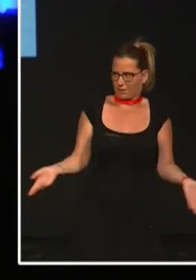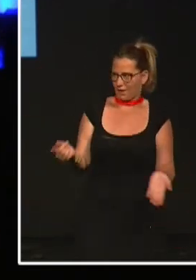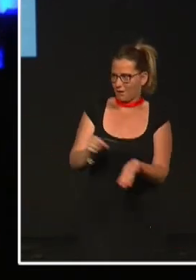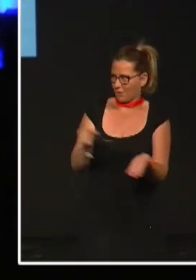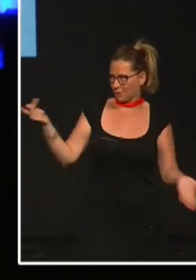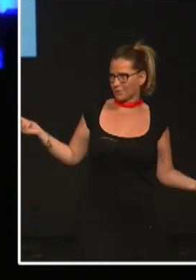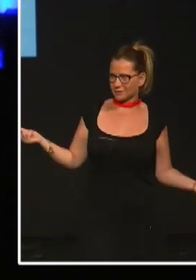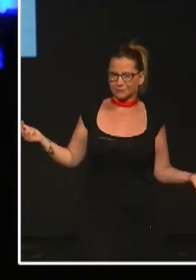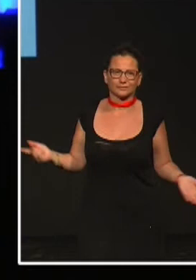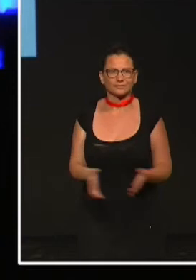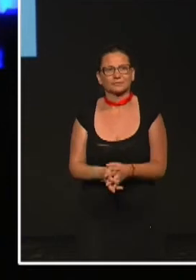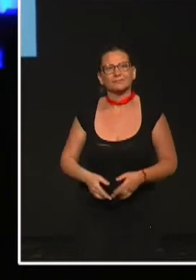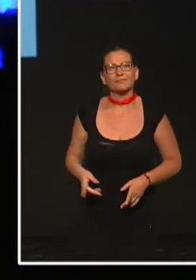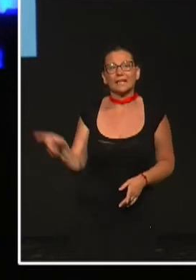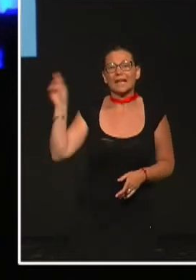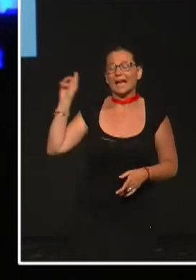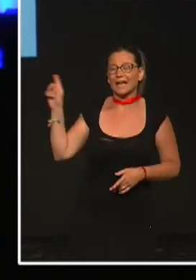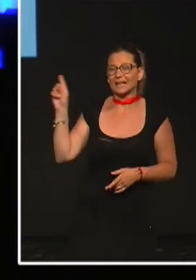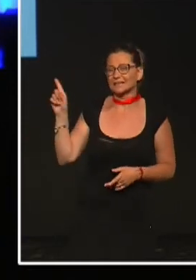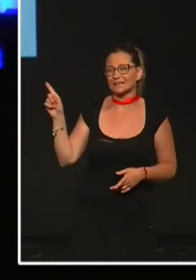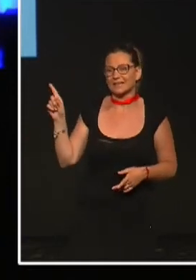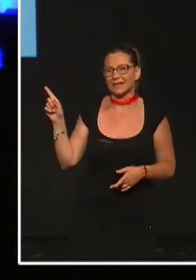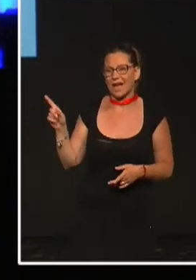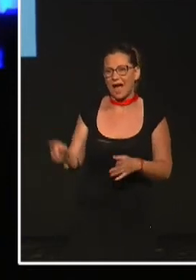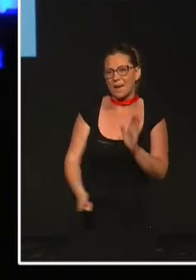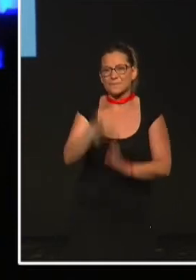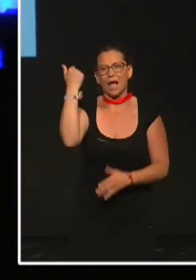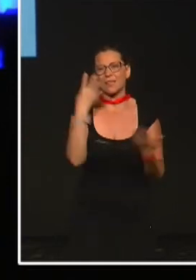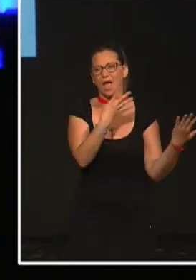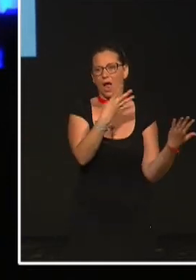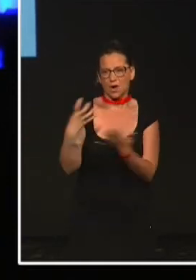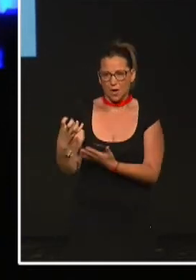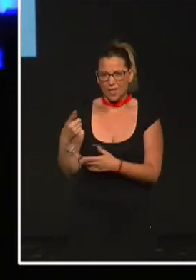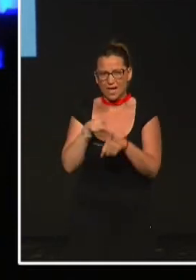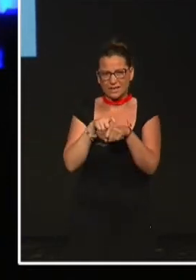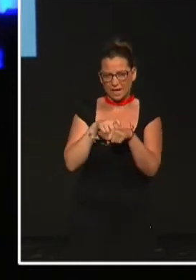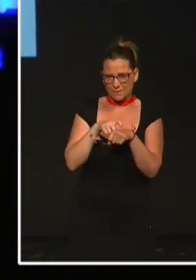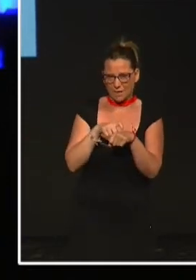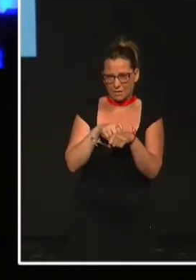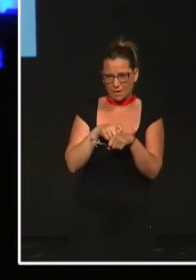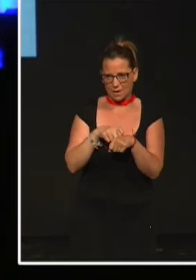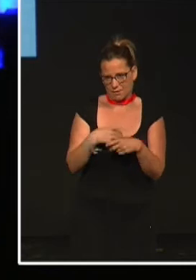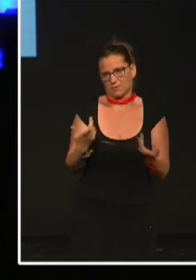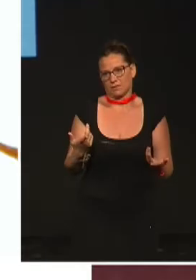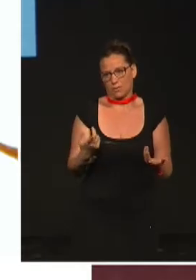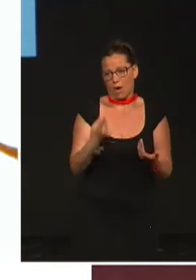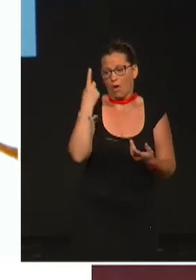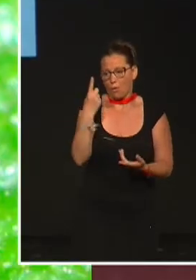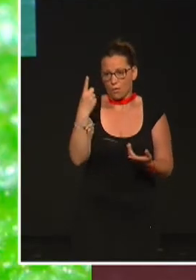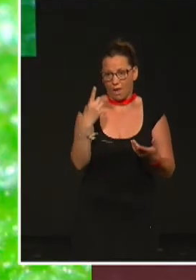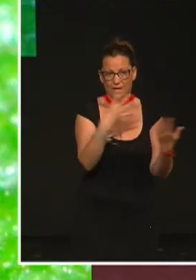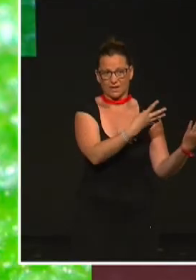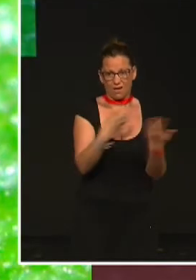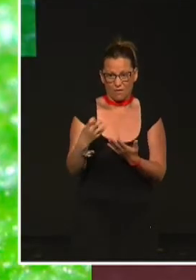Bueno, en este otro género de coleóstero, el género de hidraena, también hay más de 900 especies y lo mismo que antes. Normal que haya una que al menos lleve el homenaje